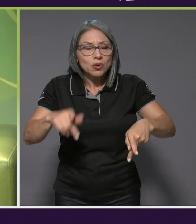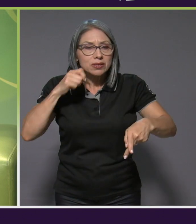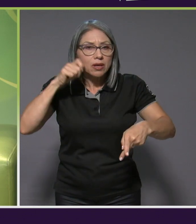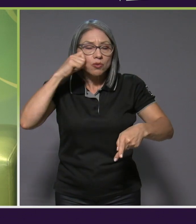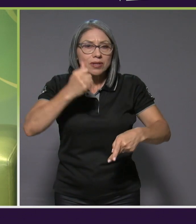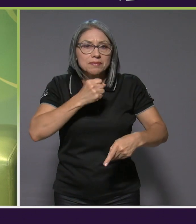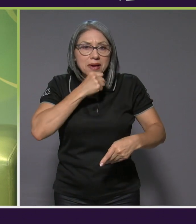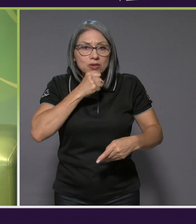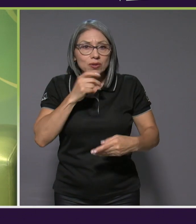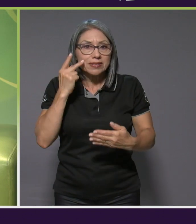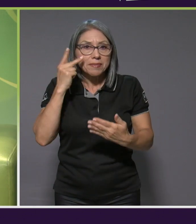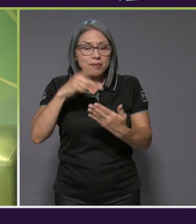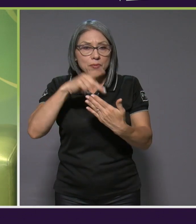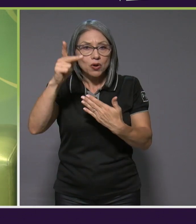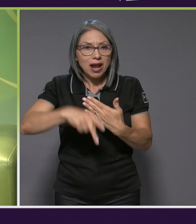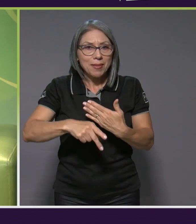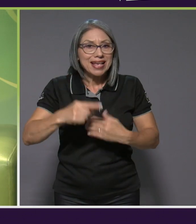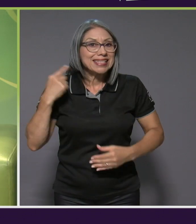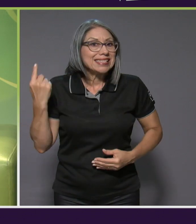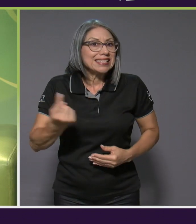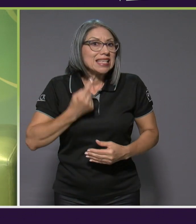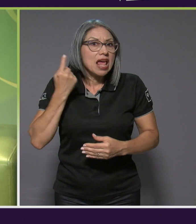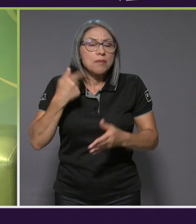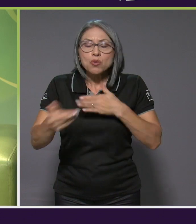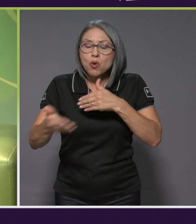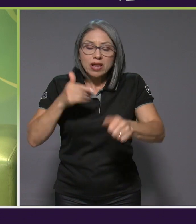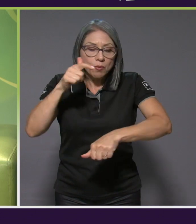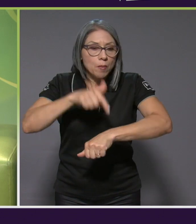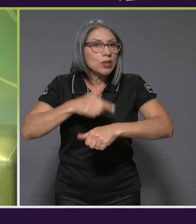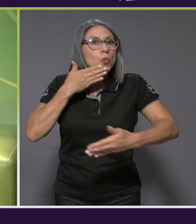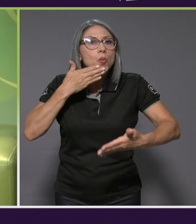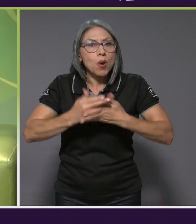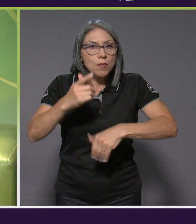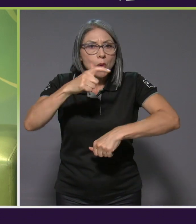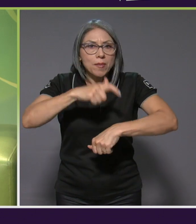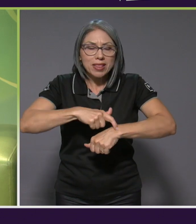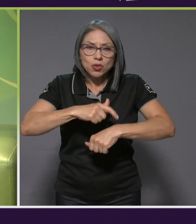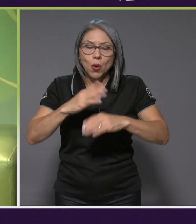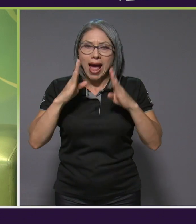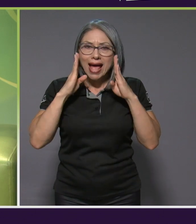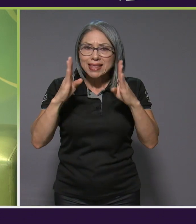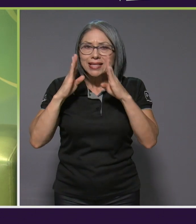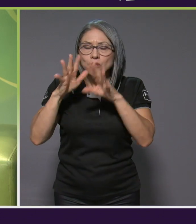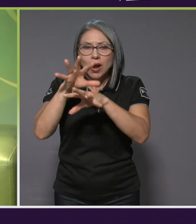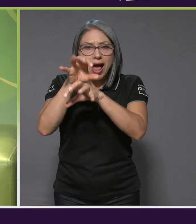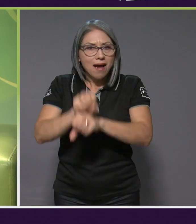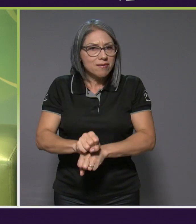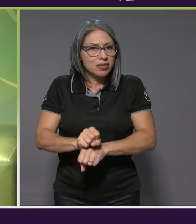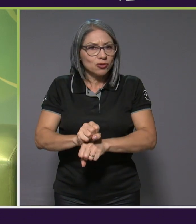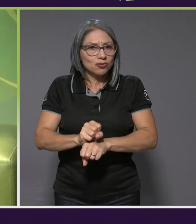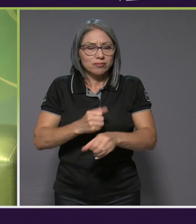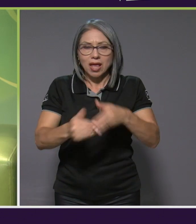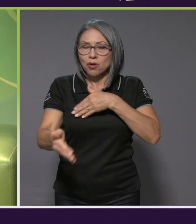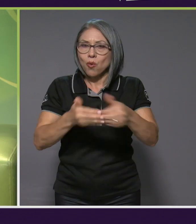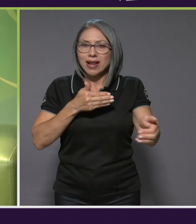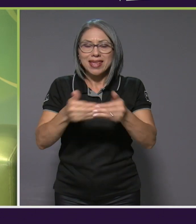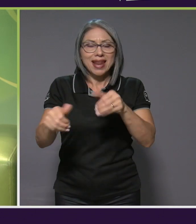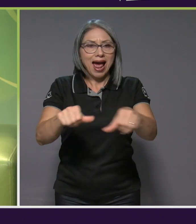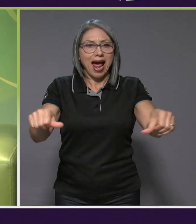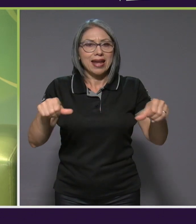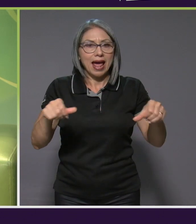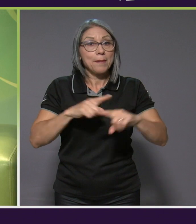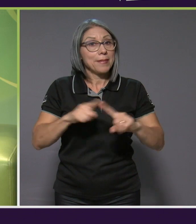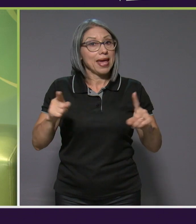programa de que siempre es un buen momento para prestarle atención a nuestros hábitos en cualquier ámbito, ¿verdad?, pero en este caso de la